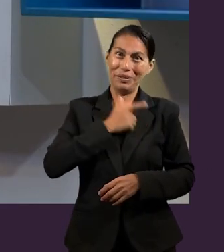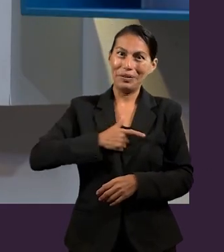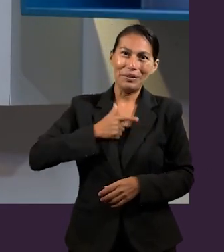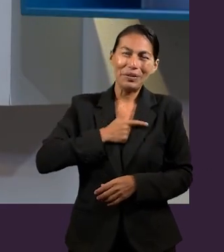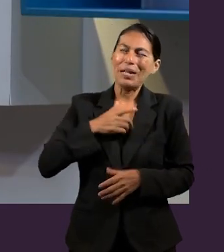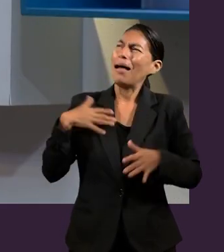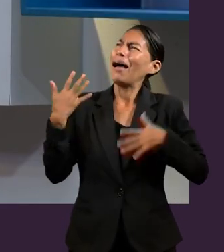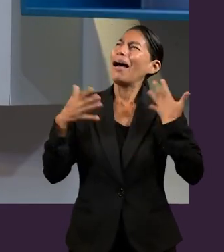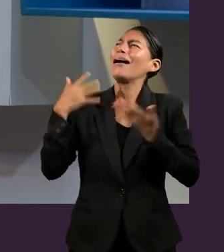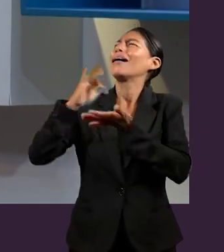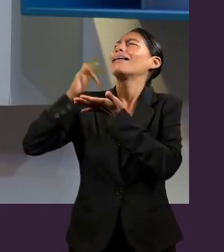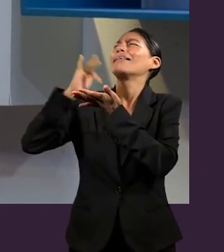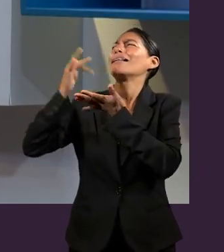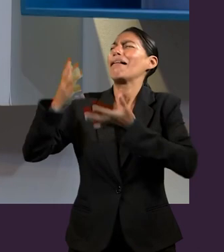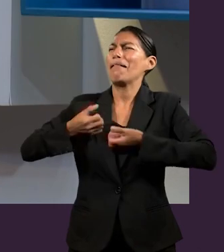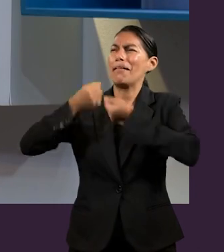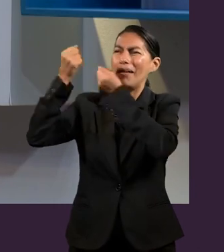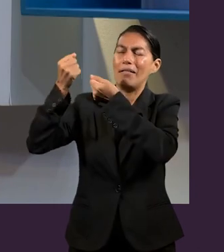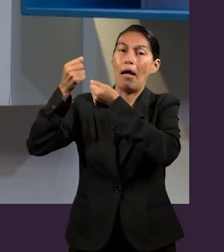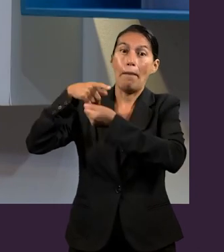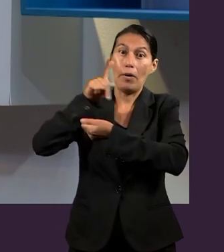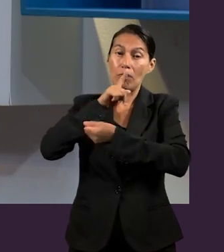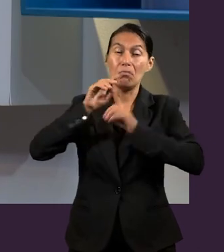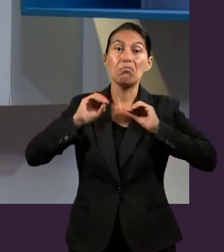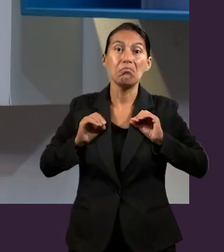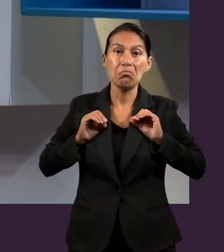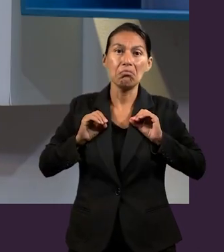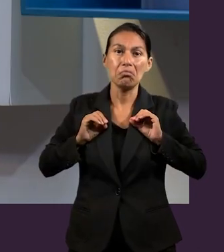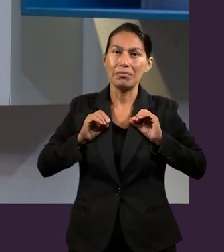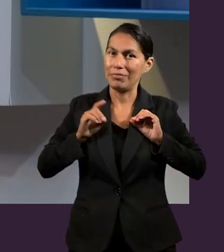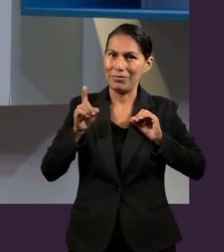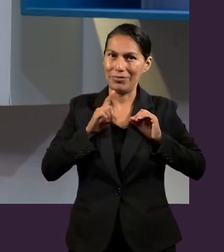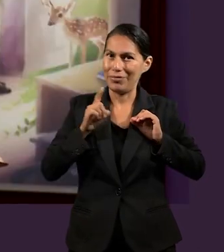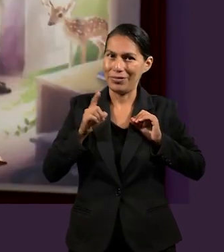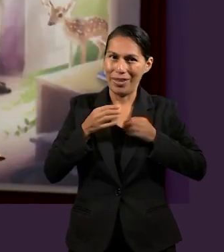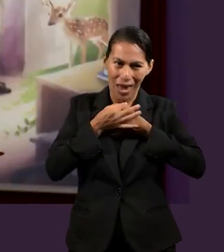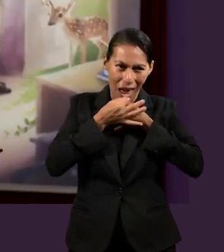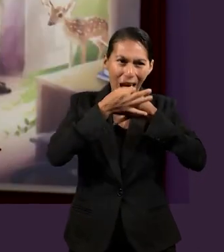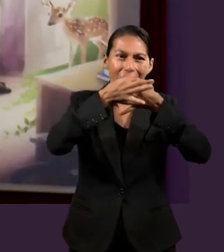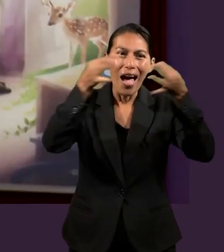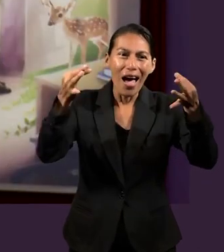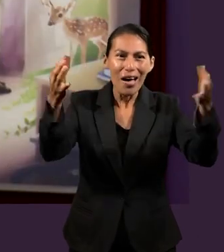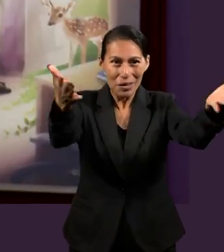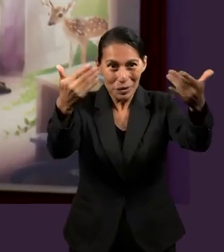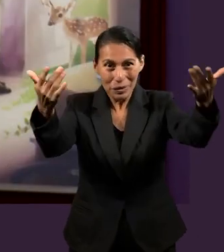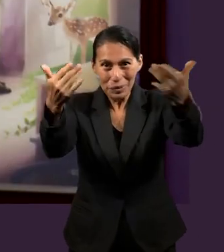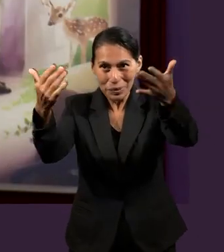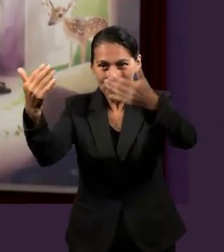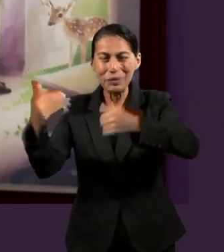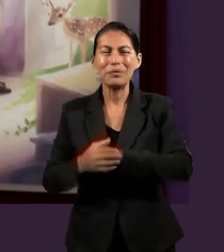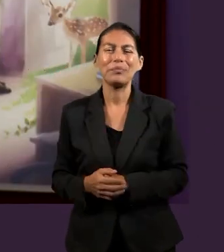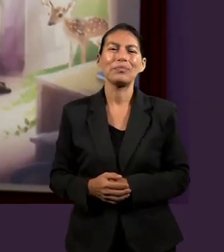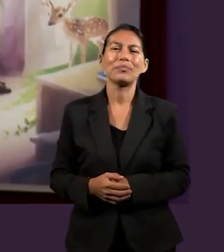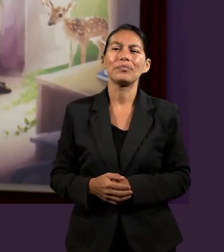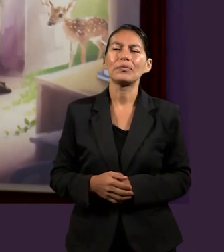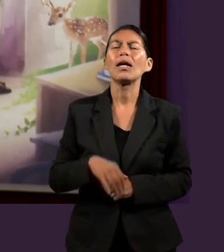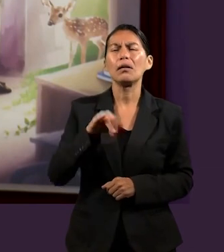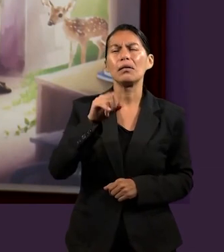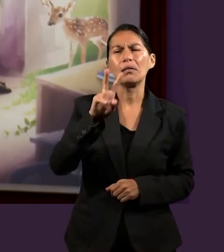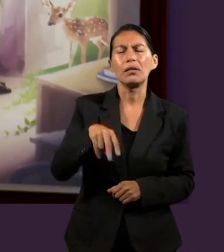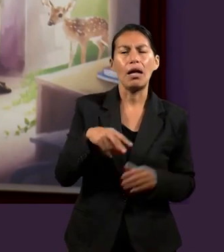pero no quedarnos con ello. ¿Cómo ves, Cande? Sí, incluso, Pastor, algo que dice el versículo 8, ya para